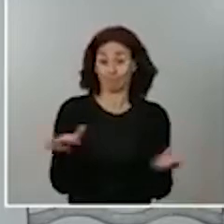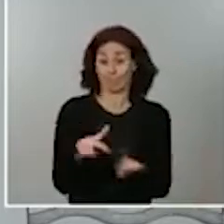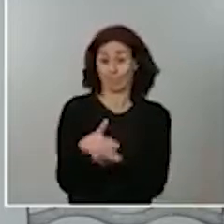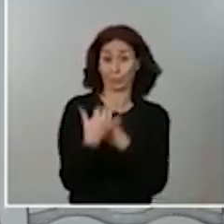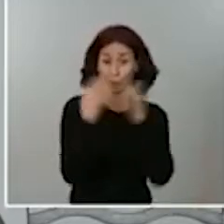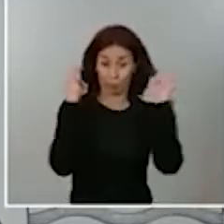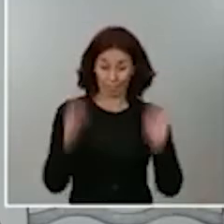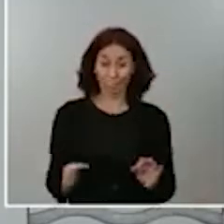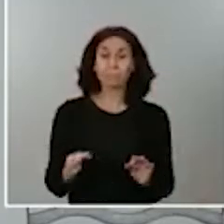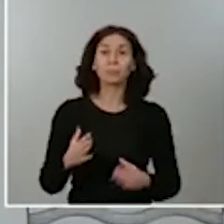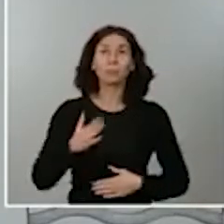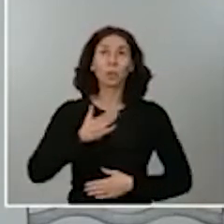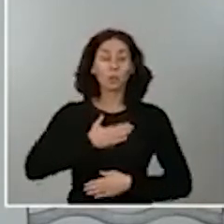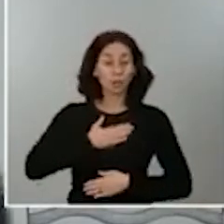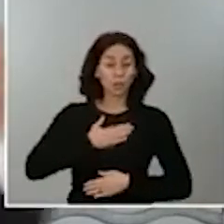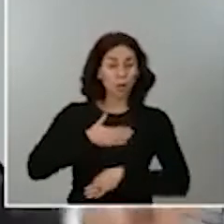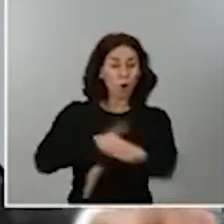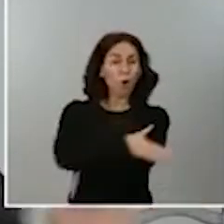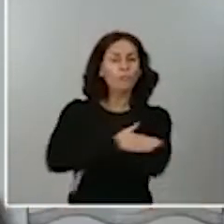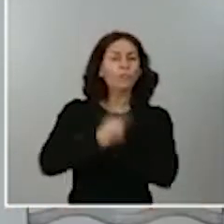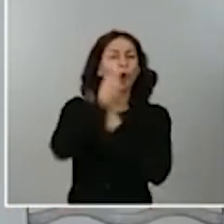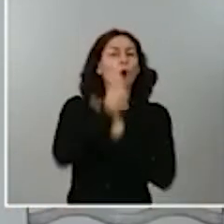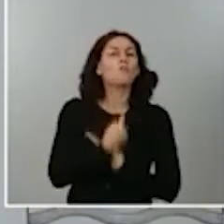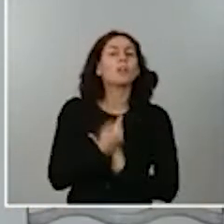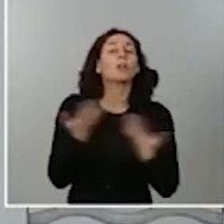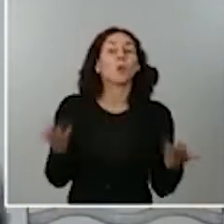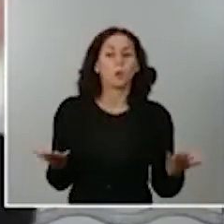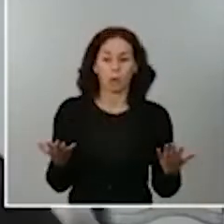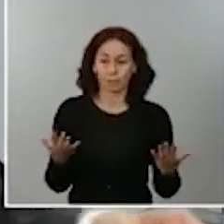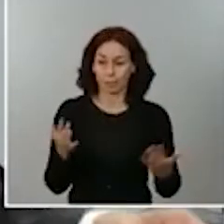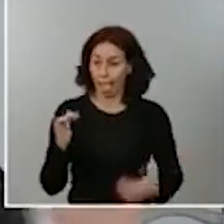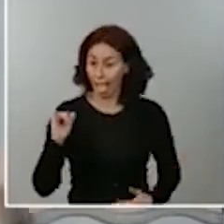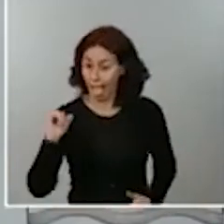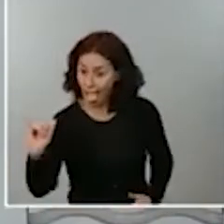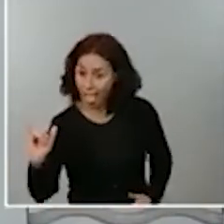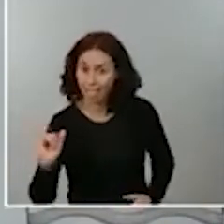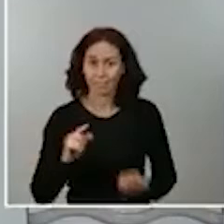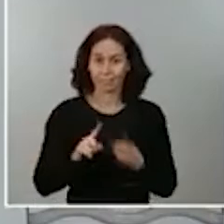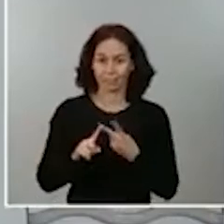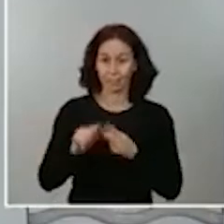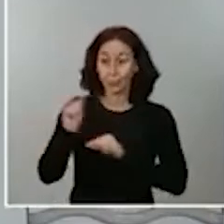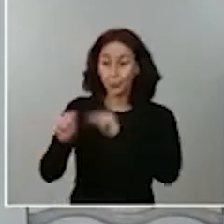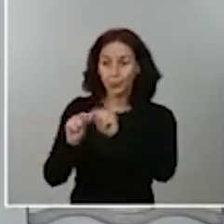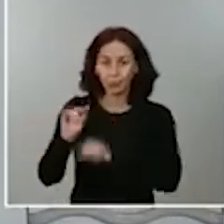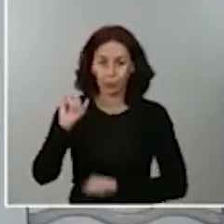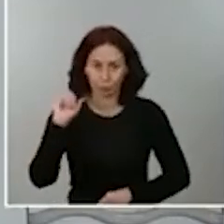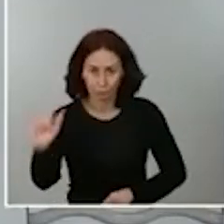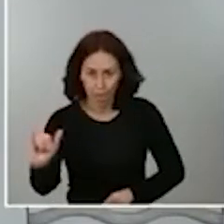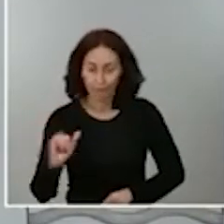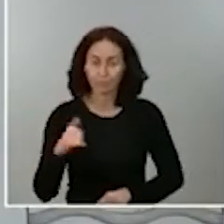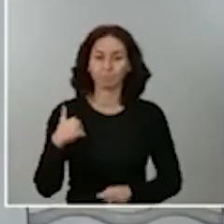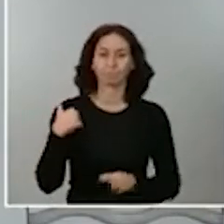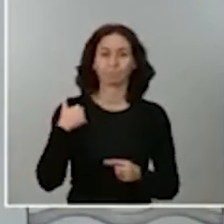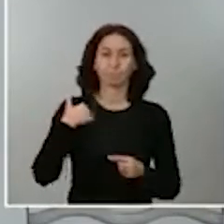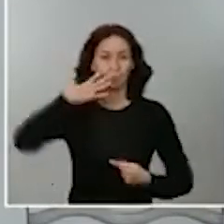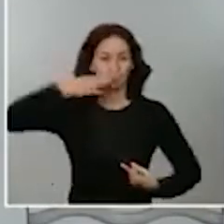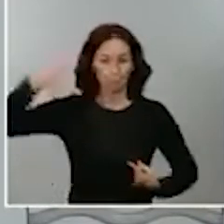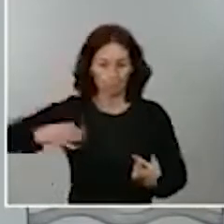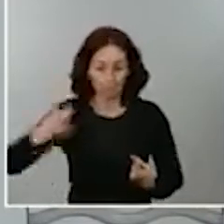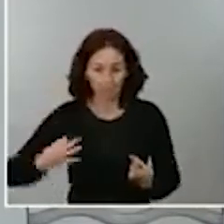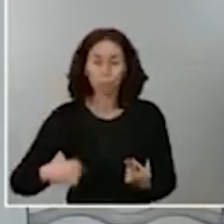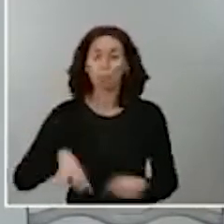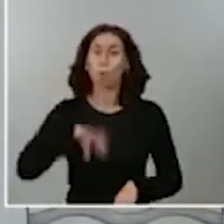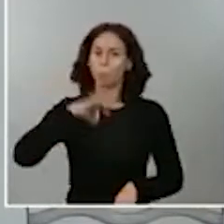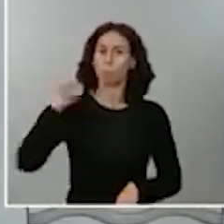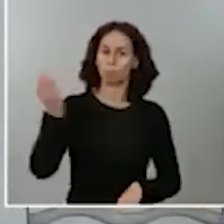a la ciudadanía que el virus siga ahí, que el virus es contagioso, que el virus no ha mermado su capacidad de hacernos daño y